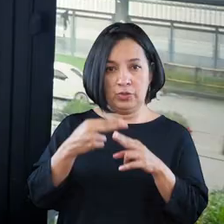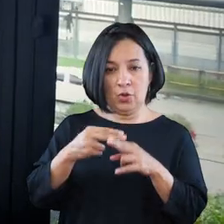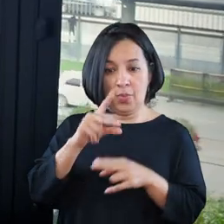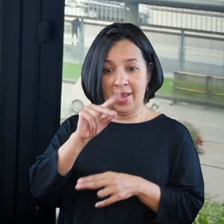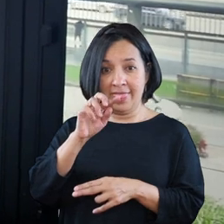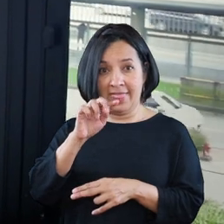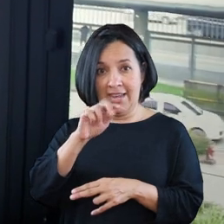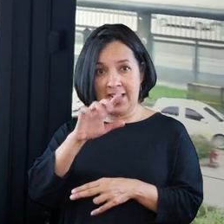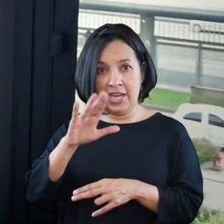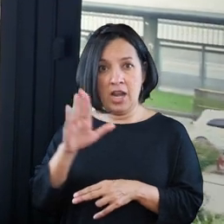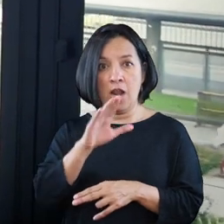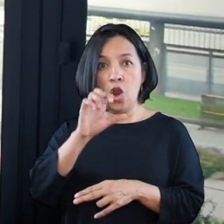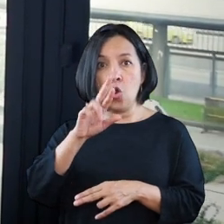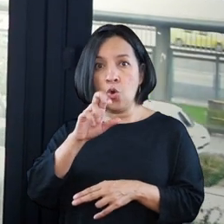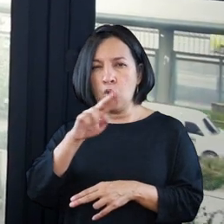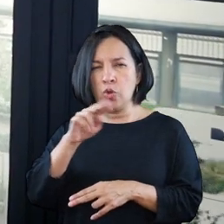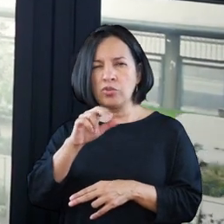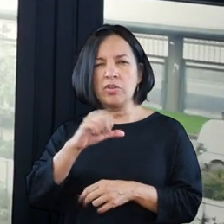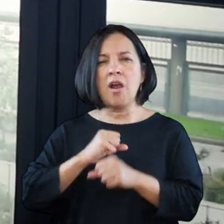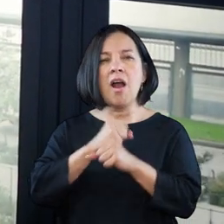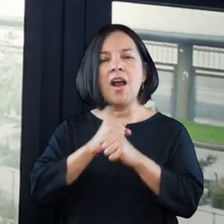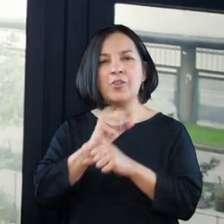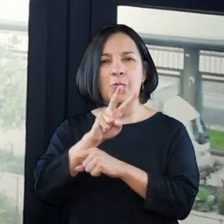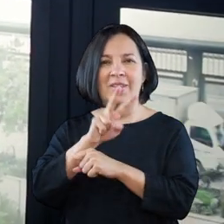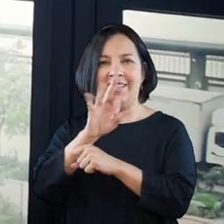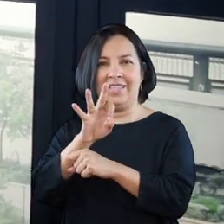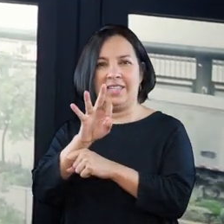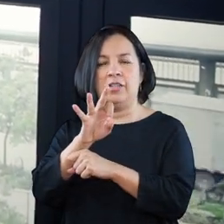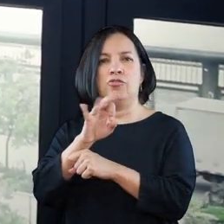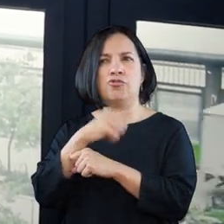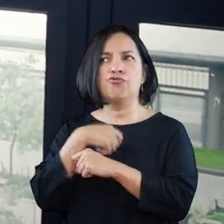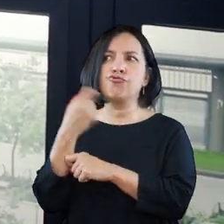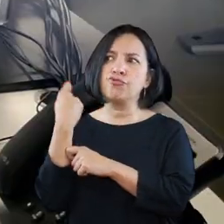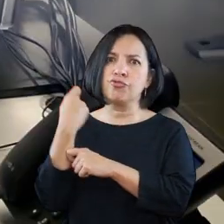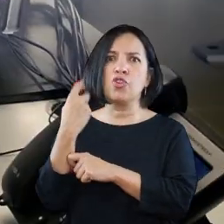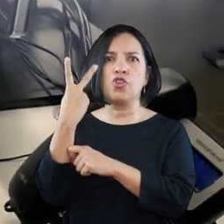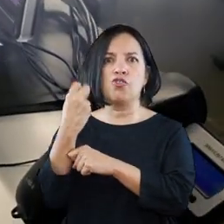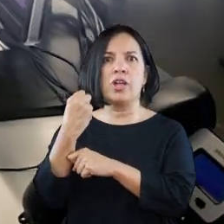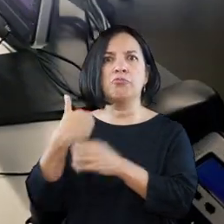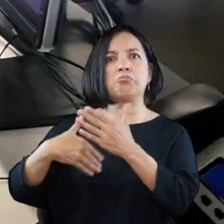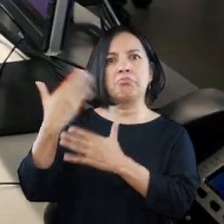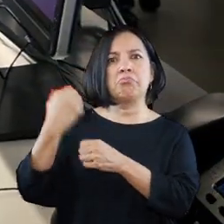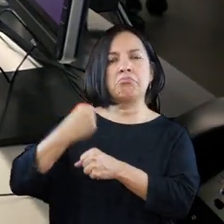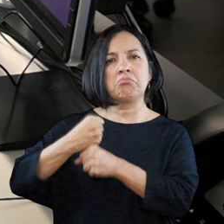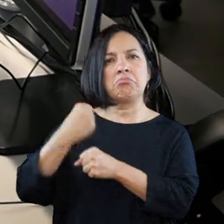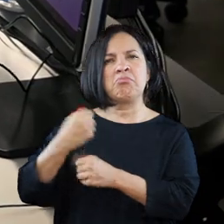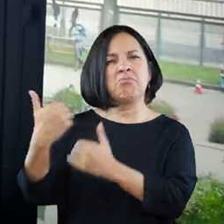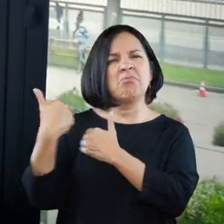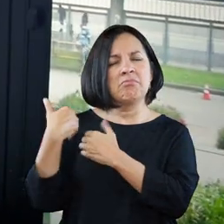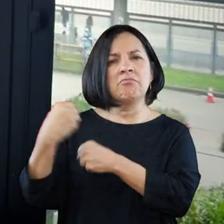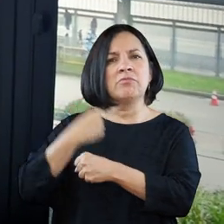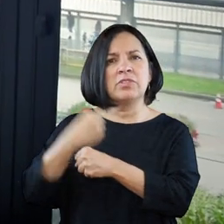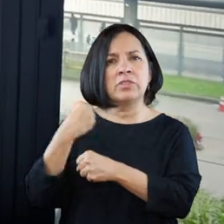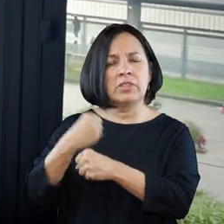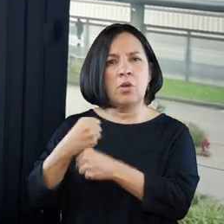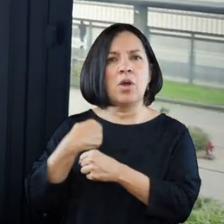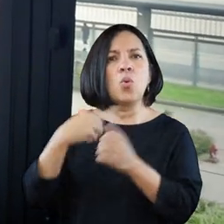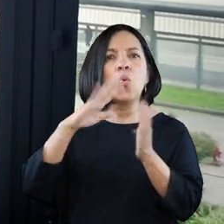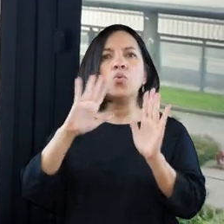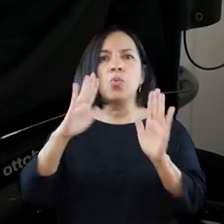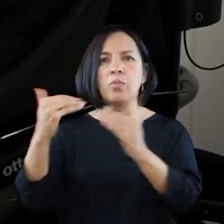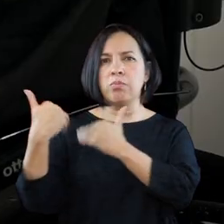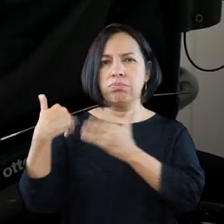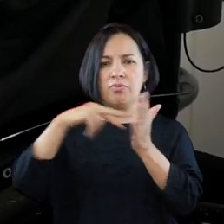Mi nombre es Gabriel Cruz Martínez, tengo 23 años, entré a Securitas hace dos años. Hago la labor de